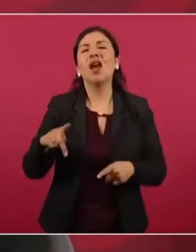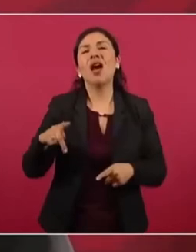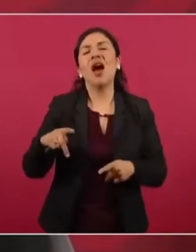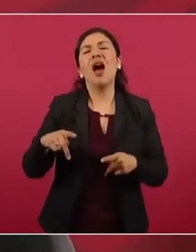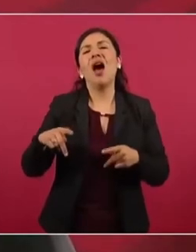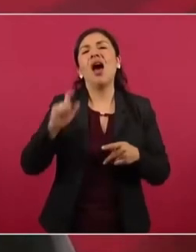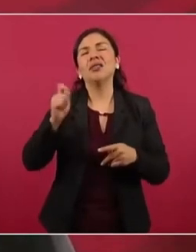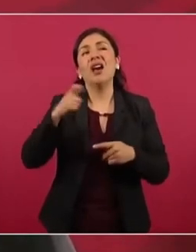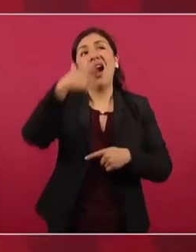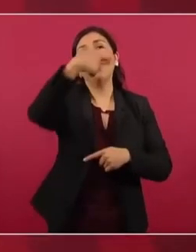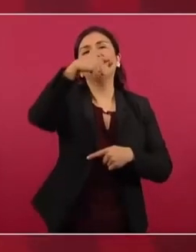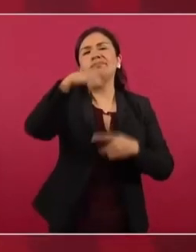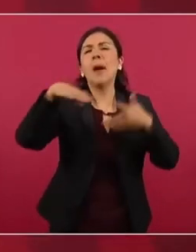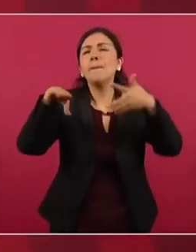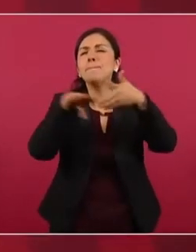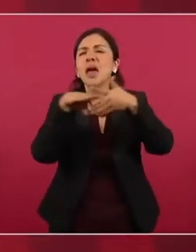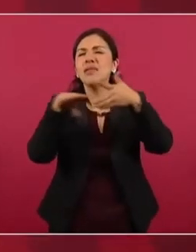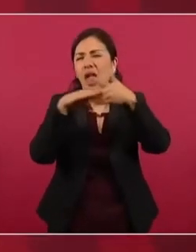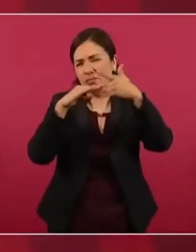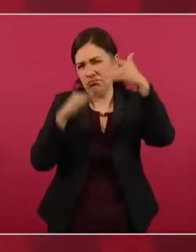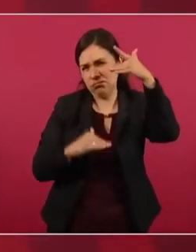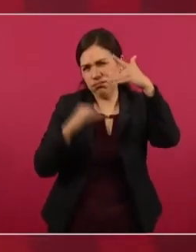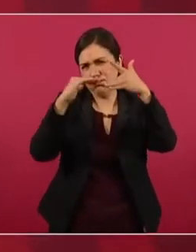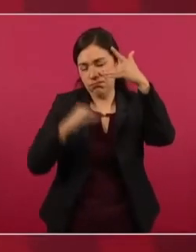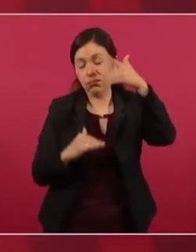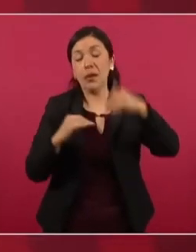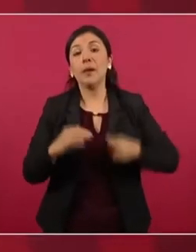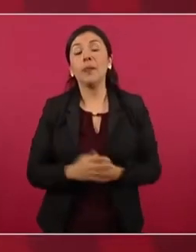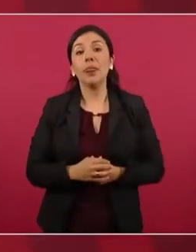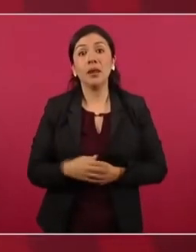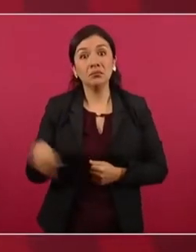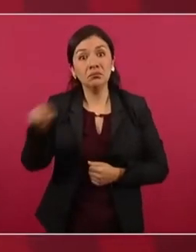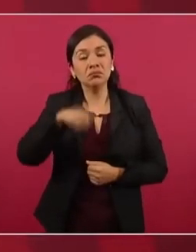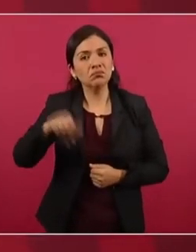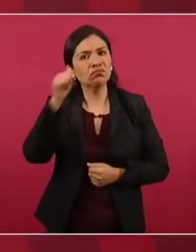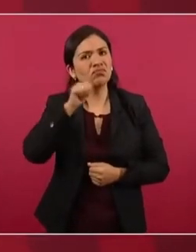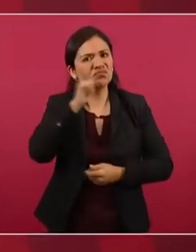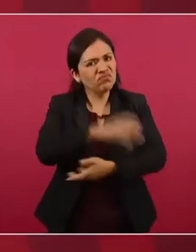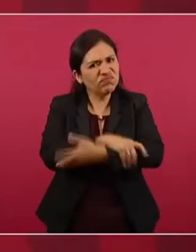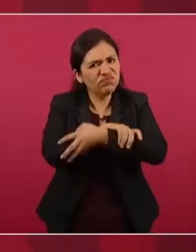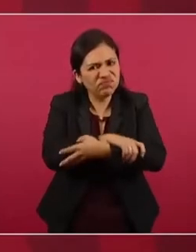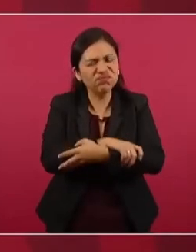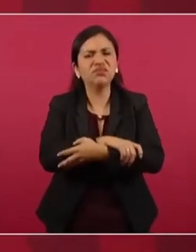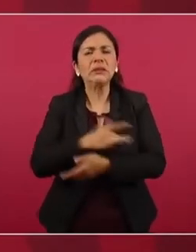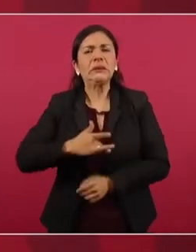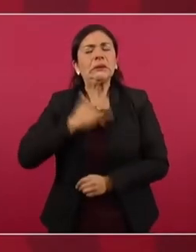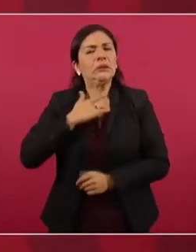que es solidaria, que es humanista,